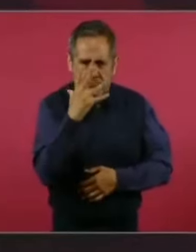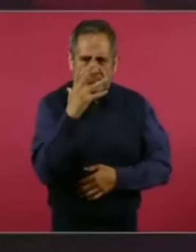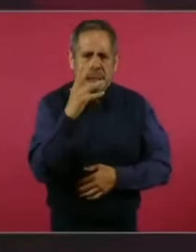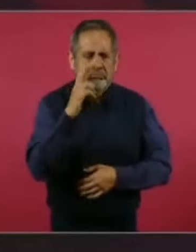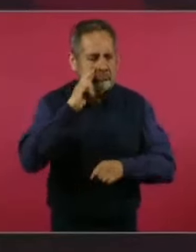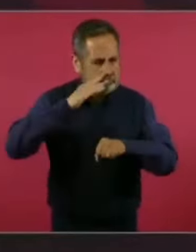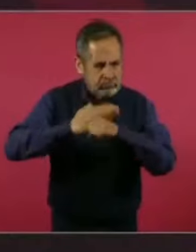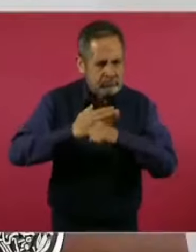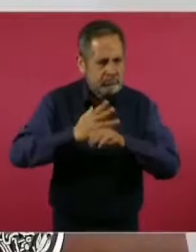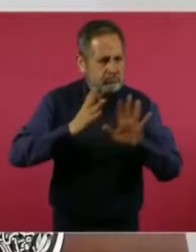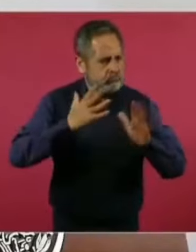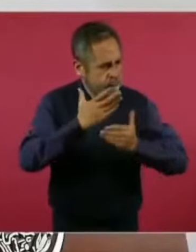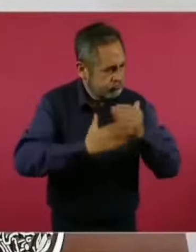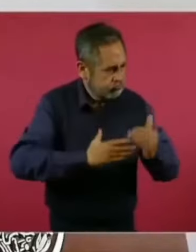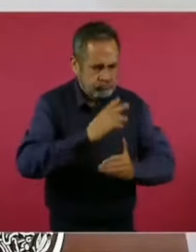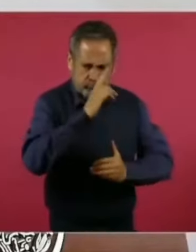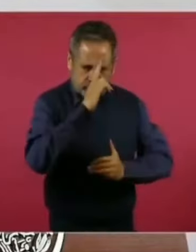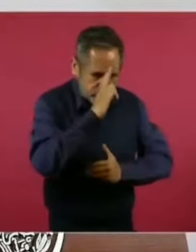respetuoso.